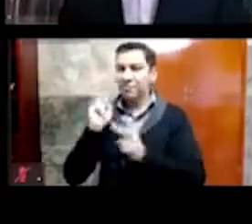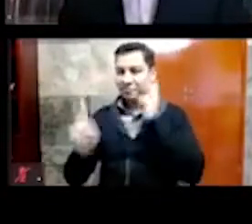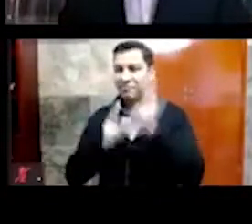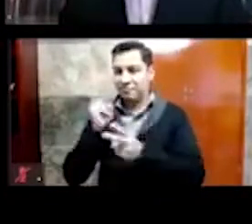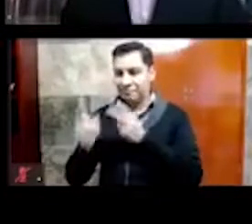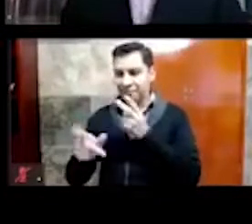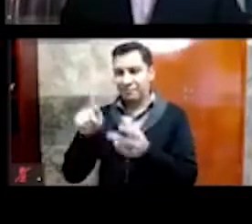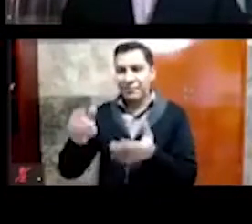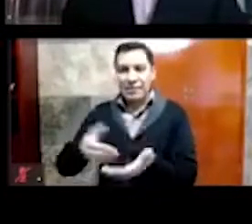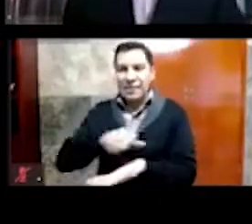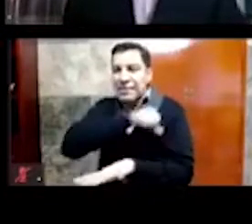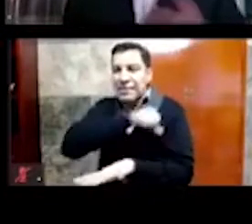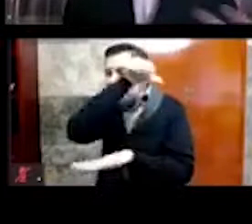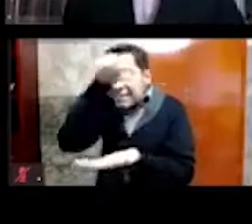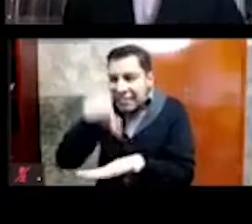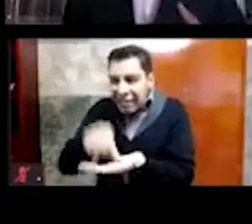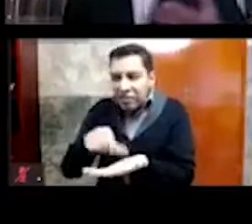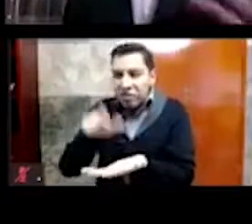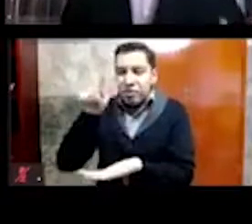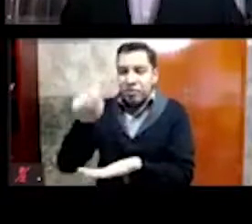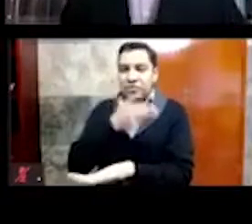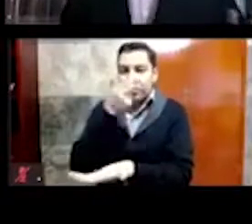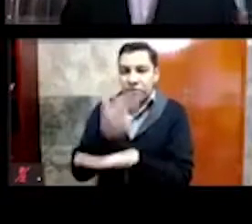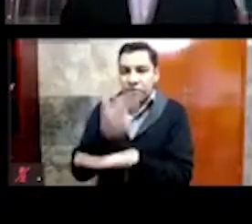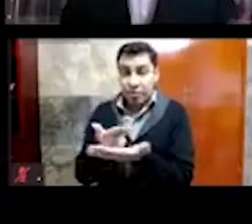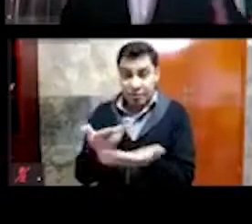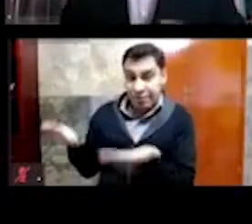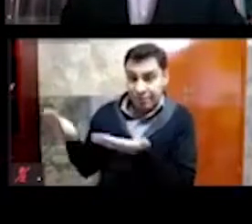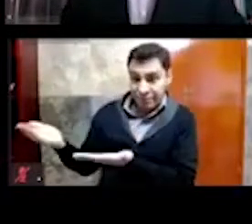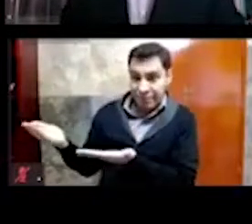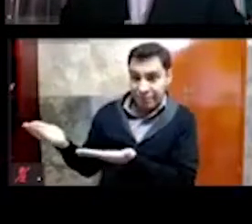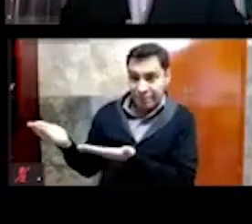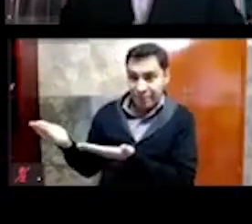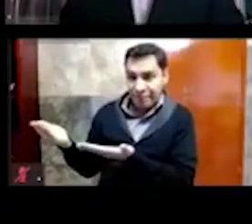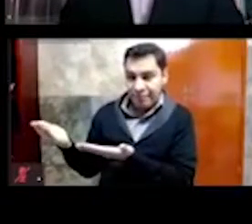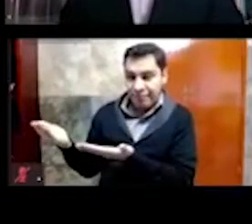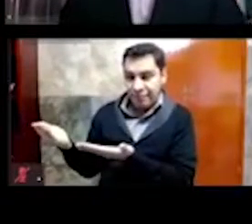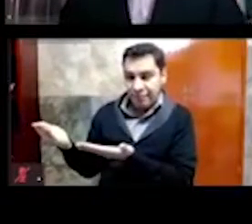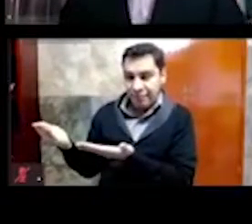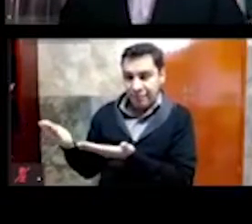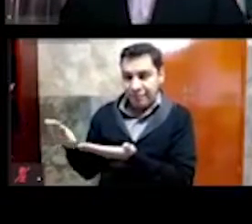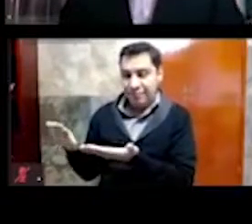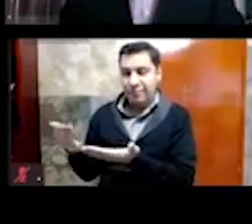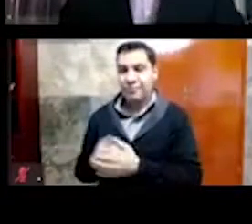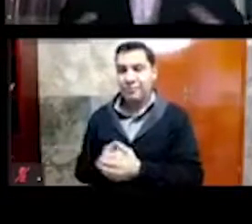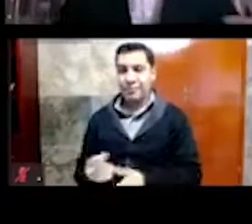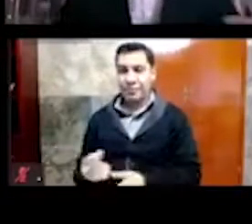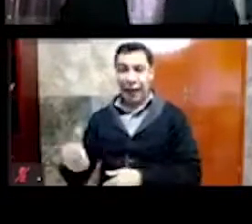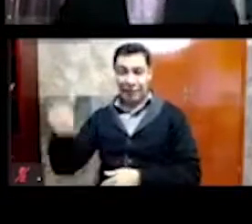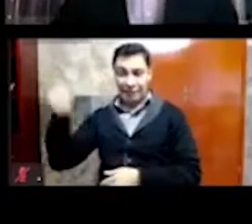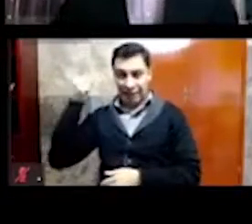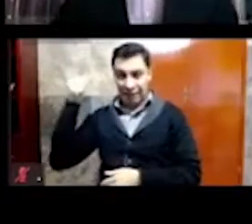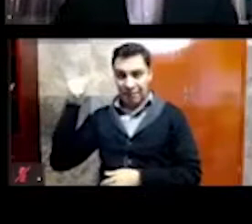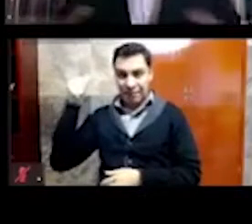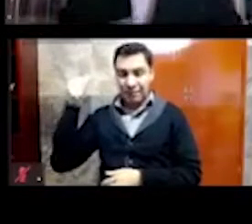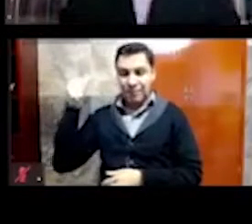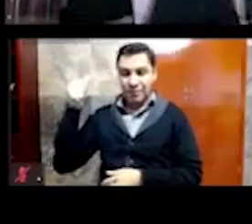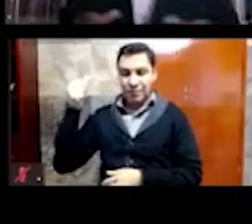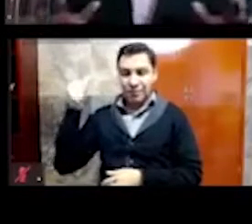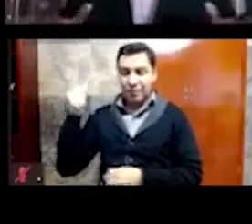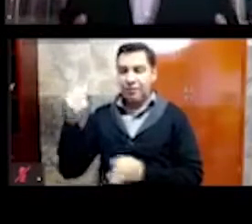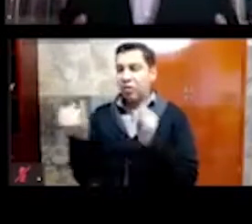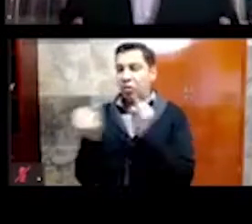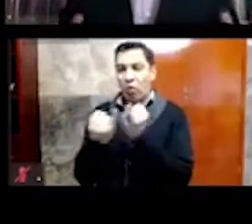Tenochtitlán. Esto es un detalle de la parte posterior, se trata de un edificio mixto, de una estructura rectangular,